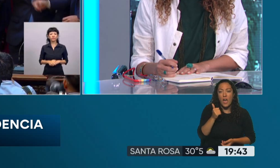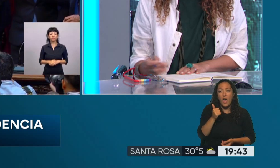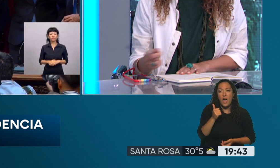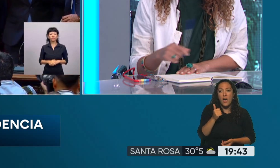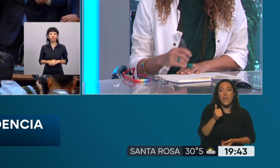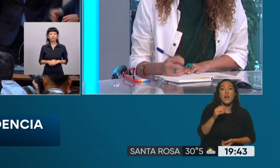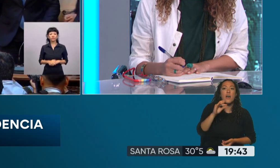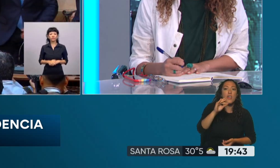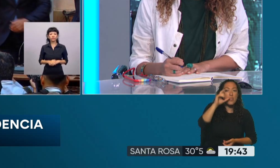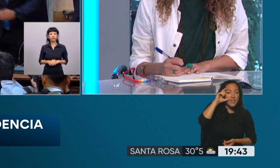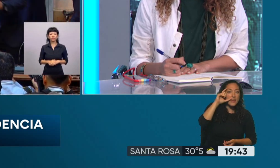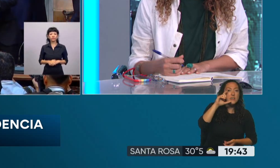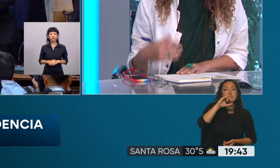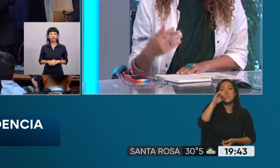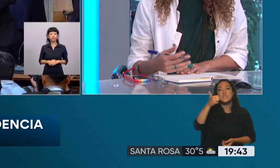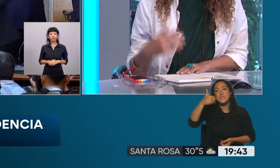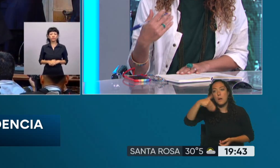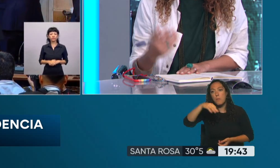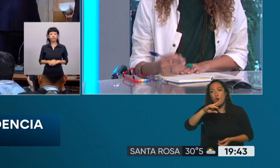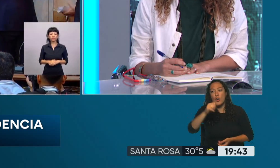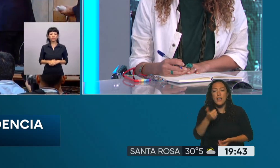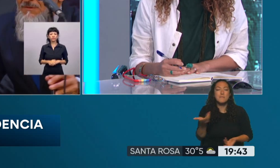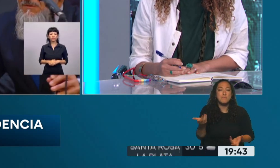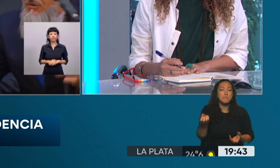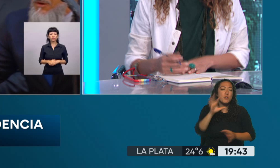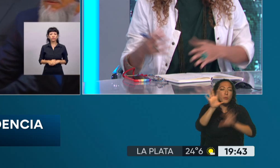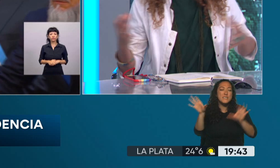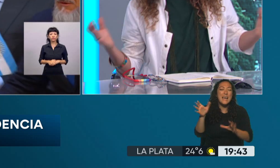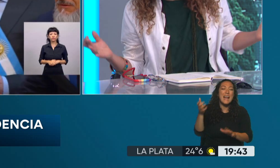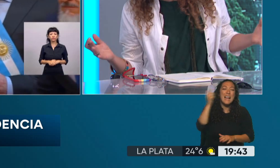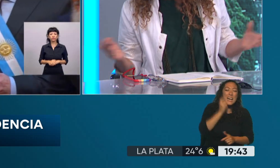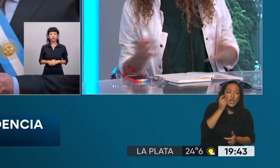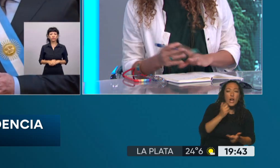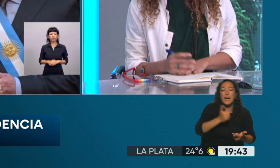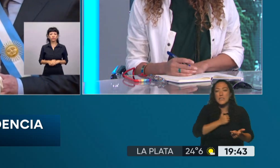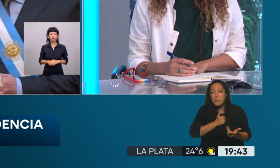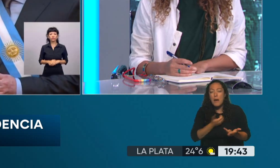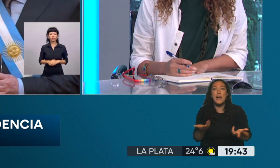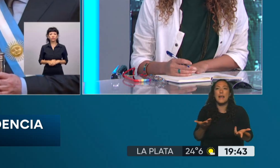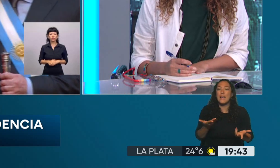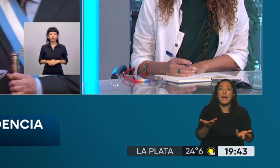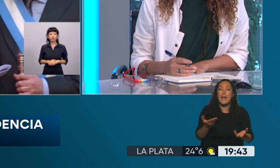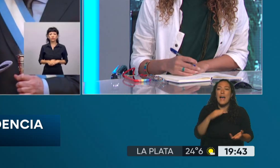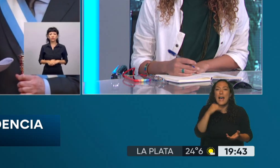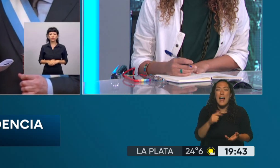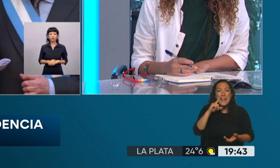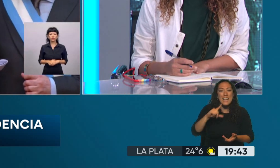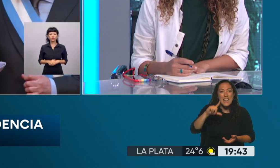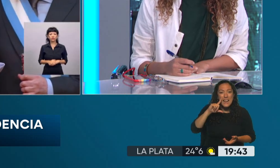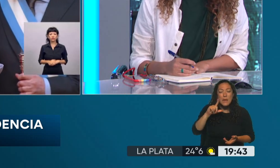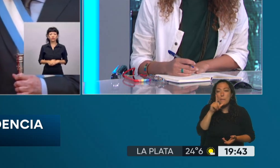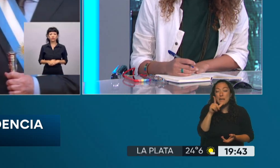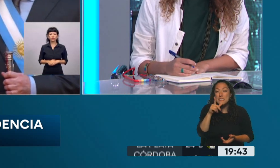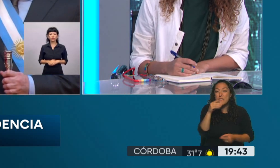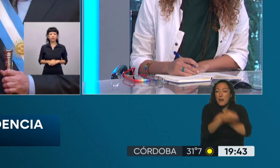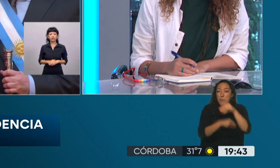lo que pasa es que esas zonas, las provincias, La Rioja, Catamarca, Rahul Jalil, estamos hablando... son familias sirio-libanesas